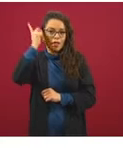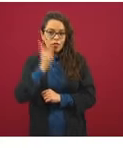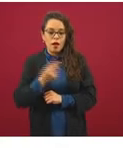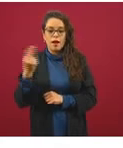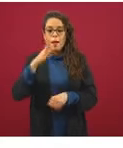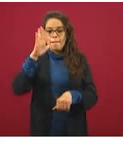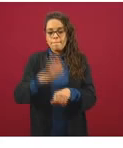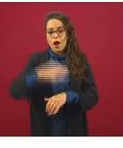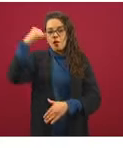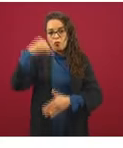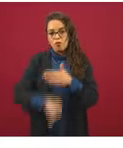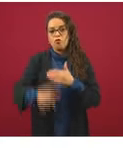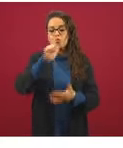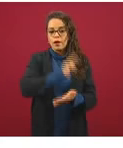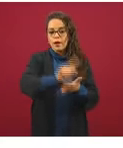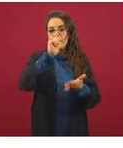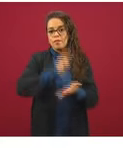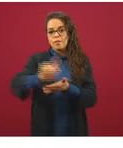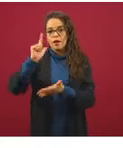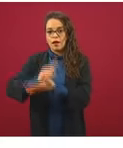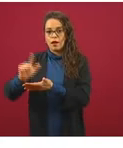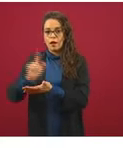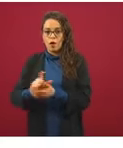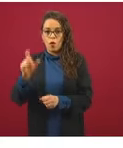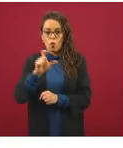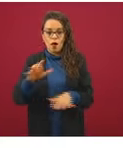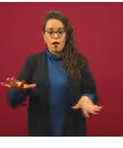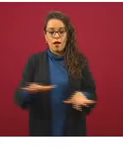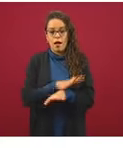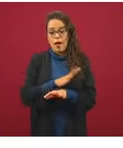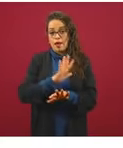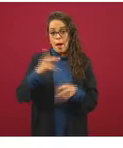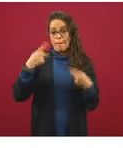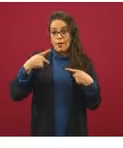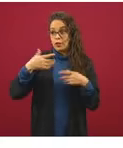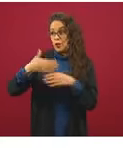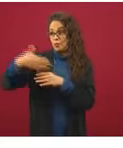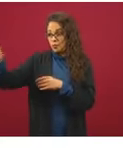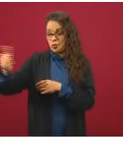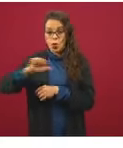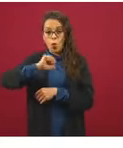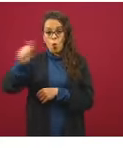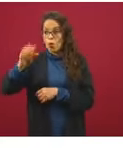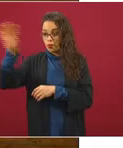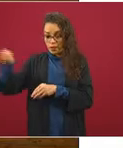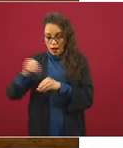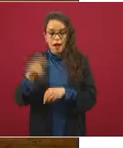y más profunda cada vez que hay un cambio de huésped o de familia. La siguiente, por favor.